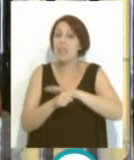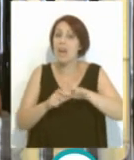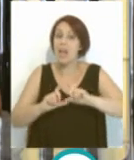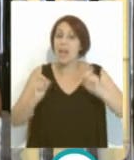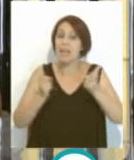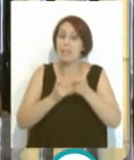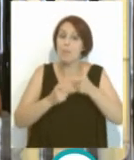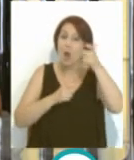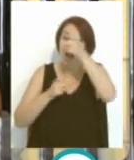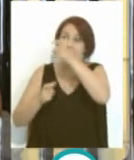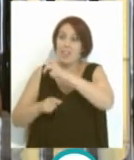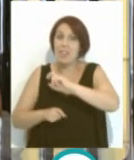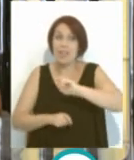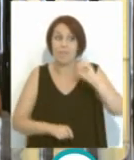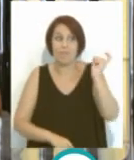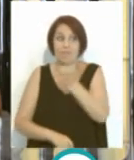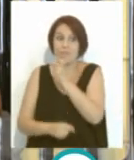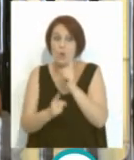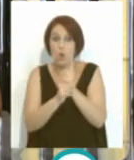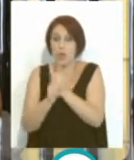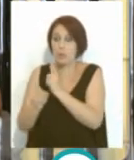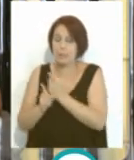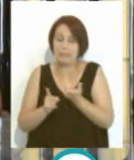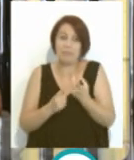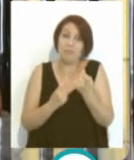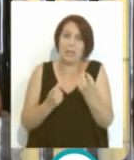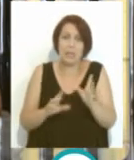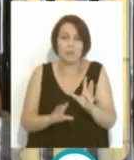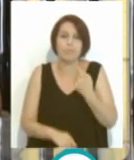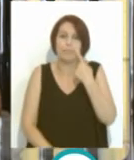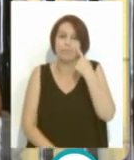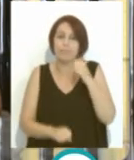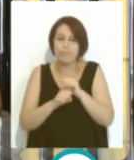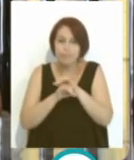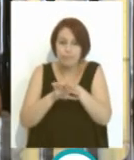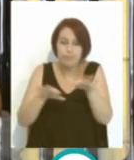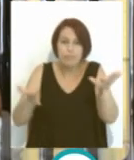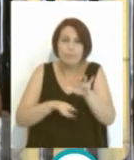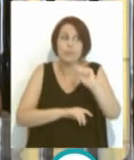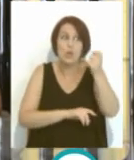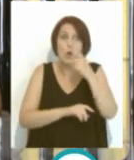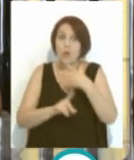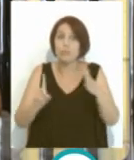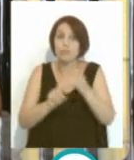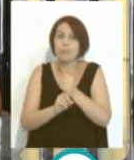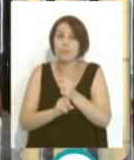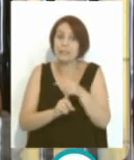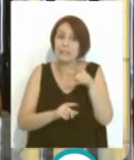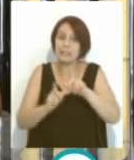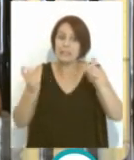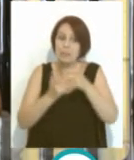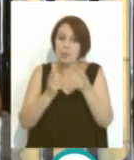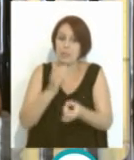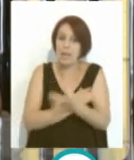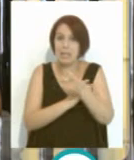equipos de diferentes localidades, pero bueno, es cuestión de que ellos vean la difusión que se hace de los logros que consiguen y de ir formando equipos